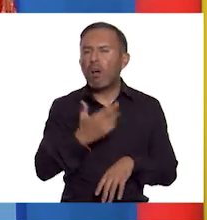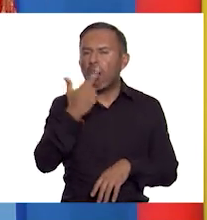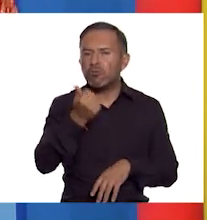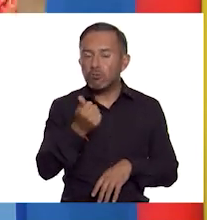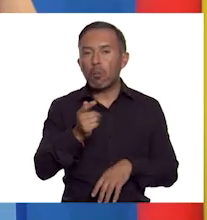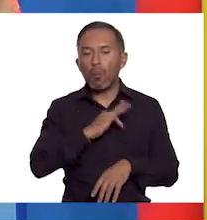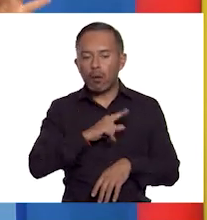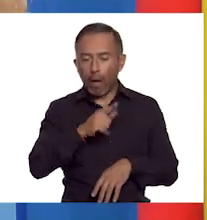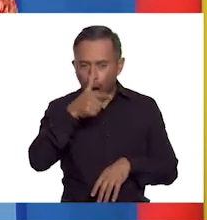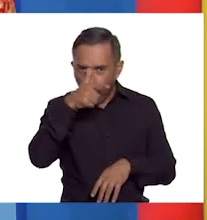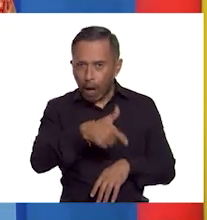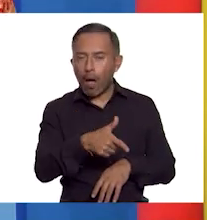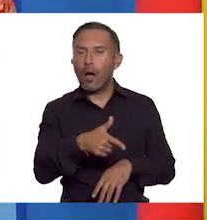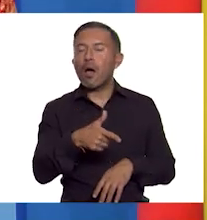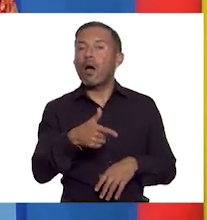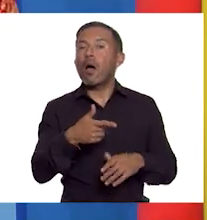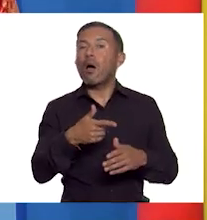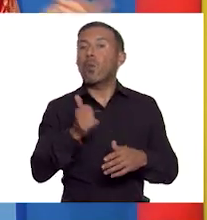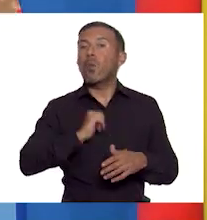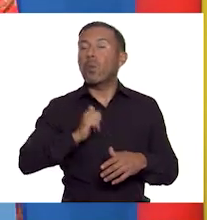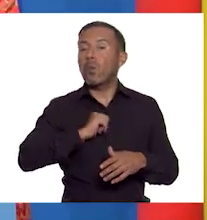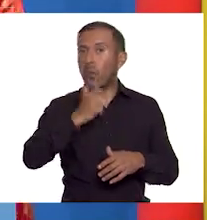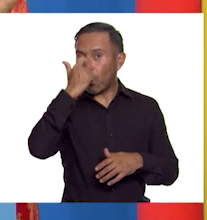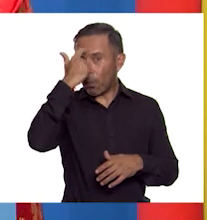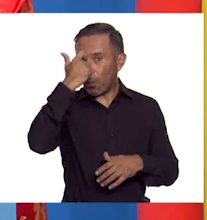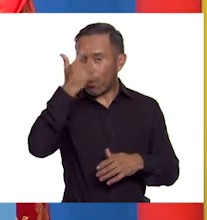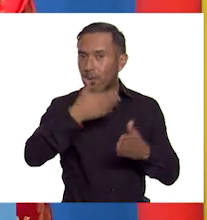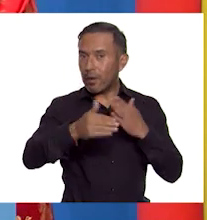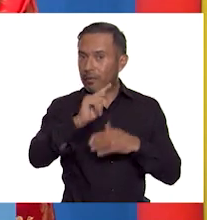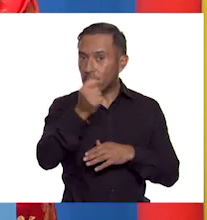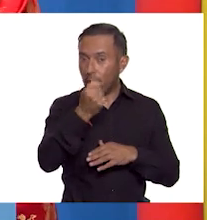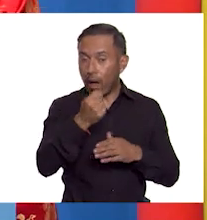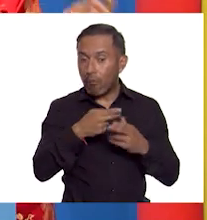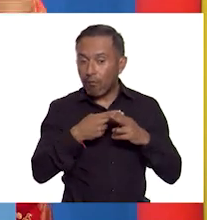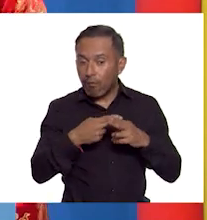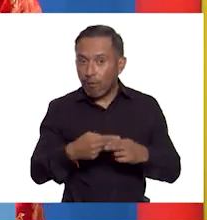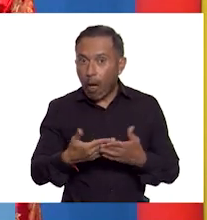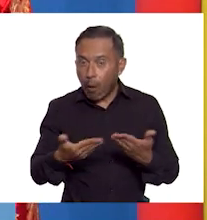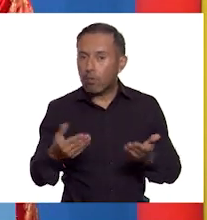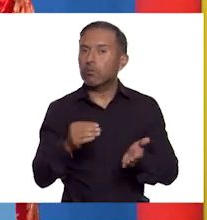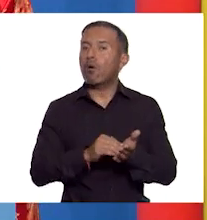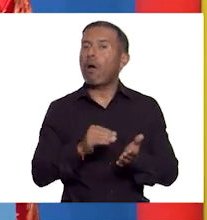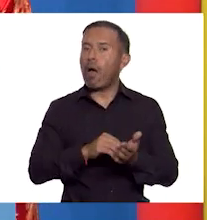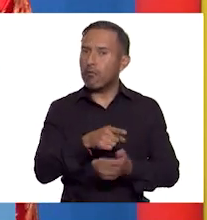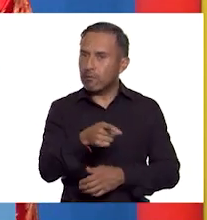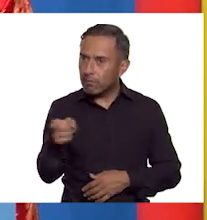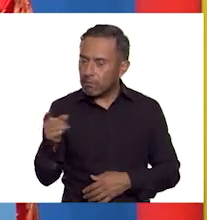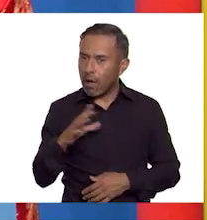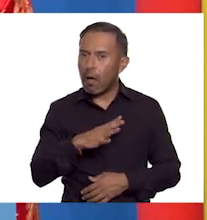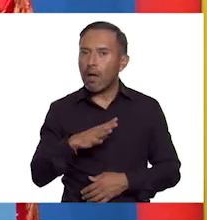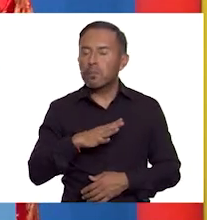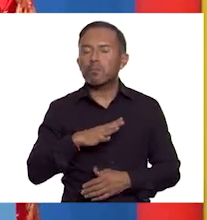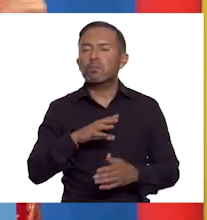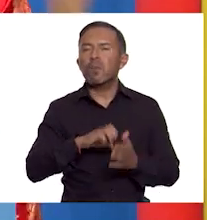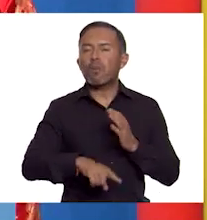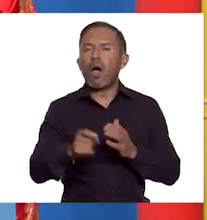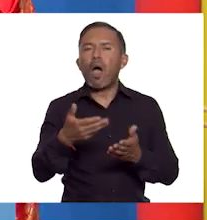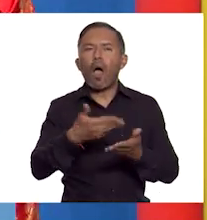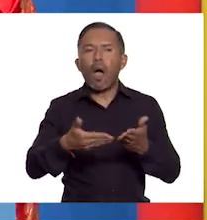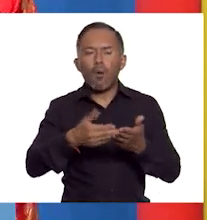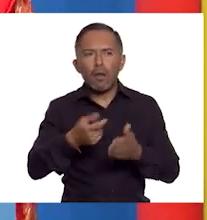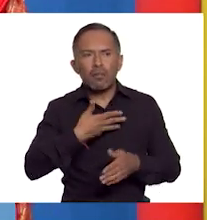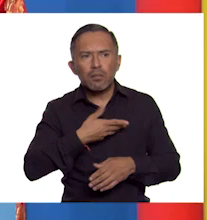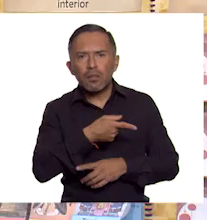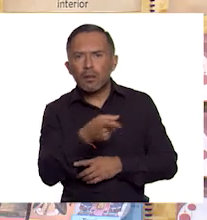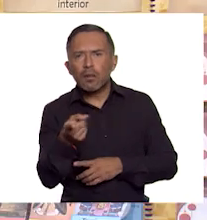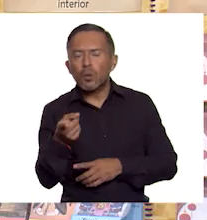tecnológicos que siguen vigentes hoy en día. ¿Se han puesto a pensar cuántas de las cosas que ocupamos hoy en día surgieron en